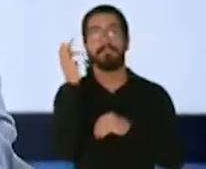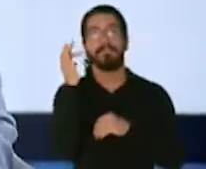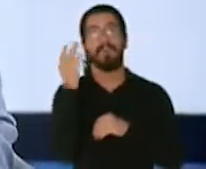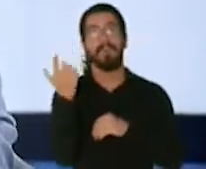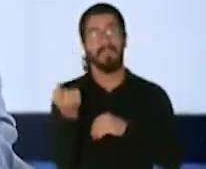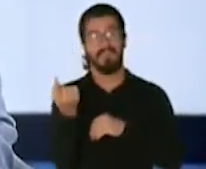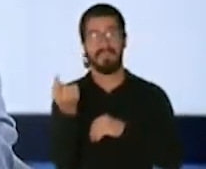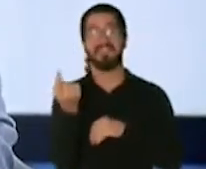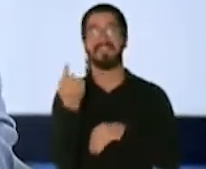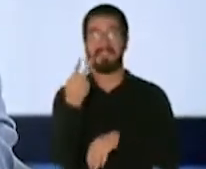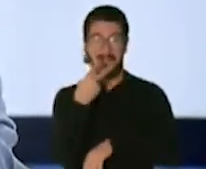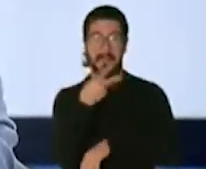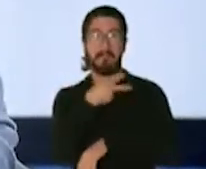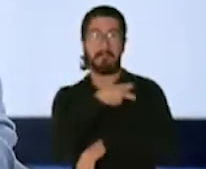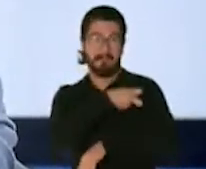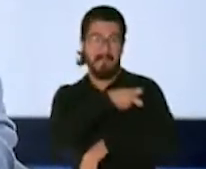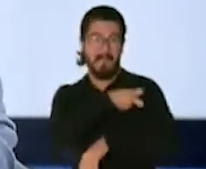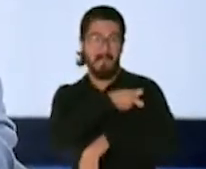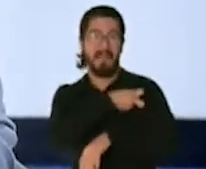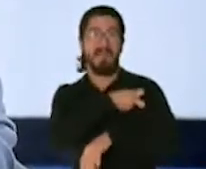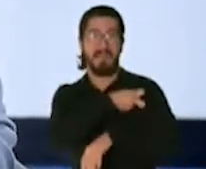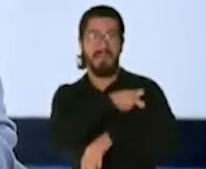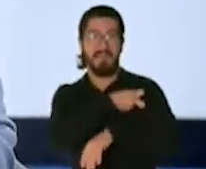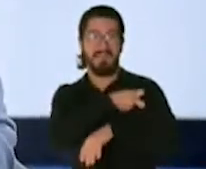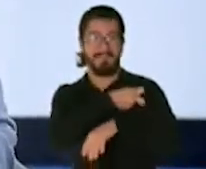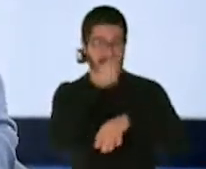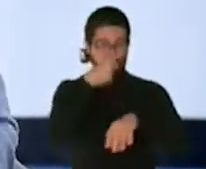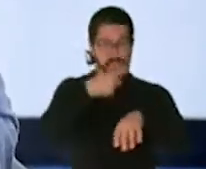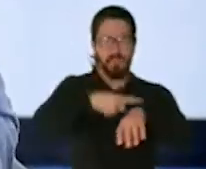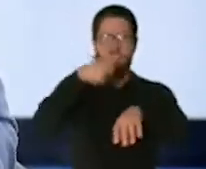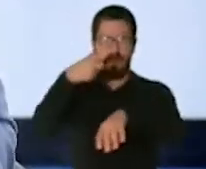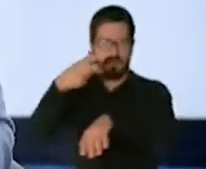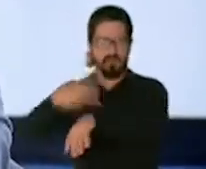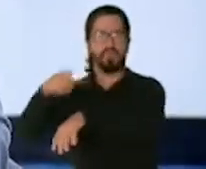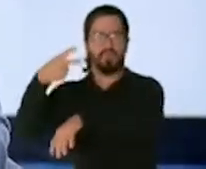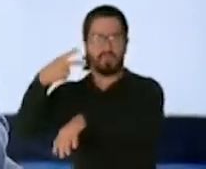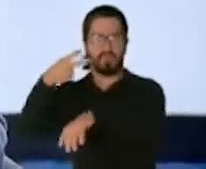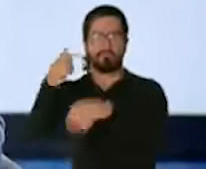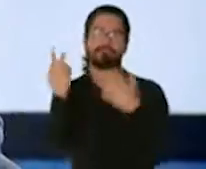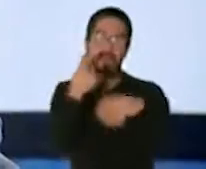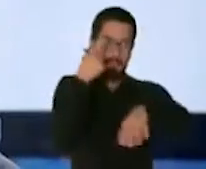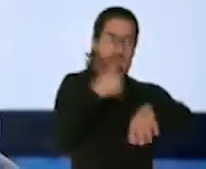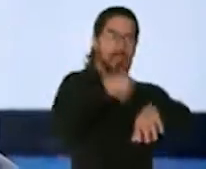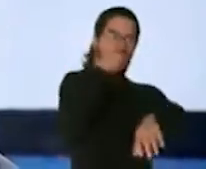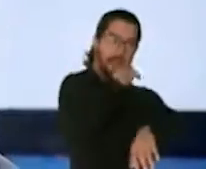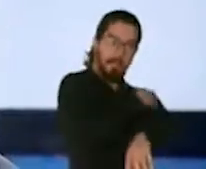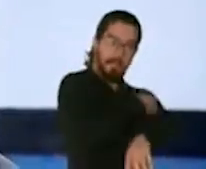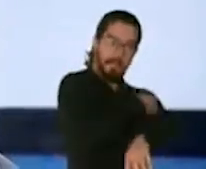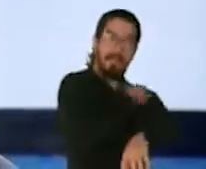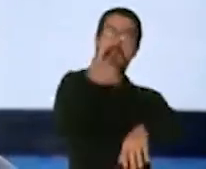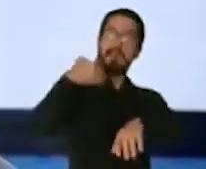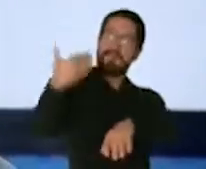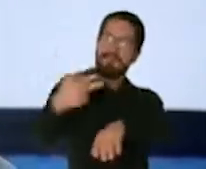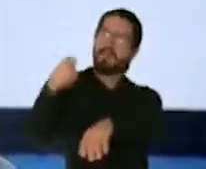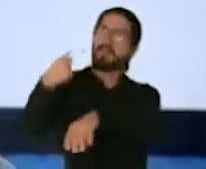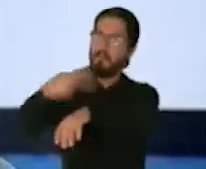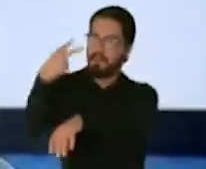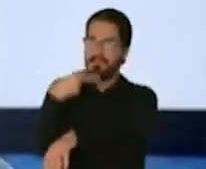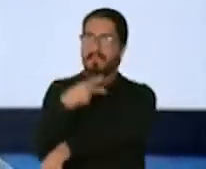administraciones. O sea, primero te vacunas en una ocasión, pero tiene que haber una segunda